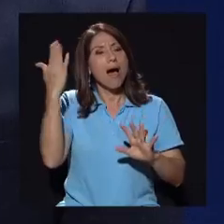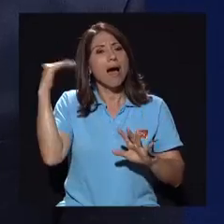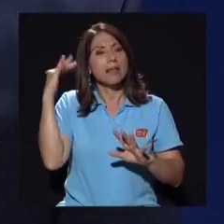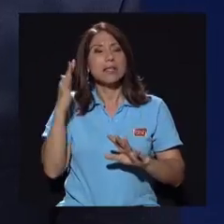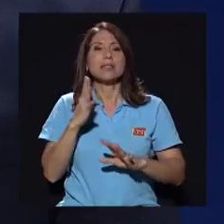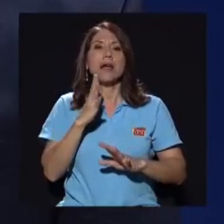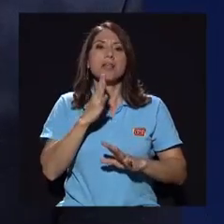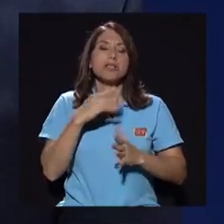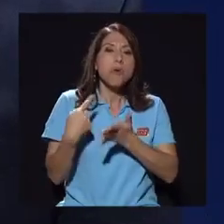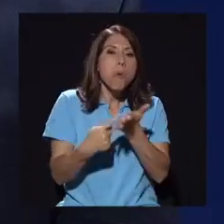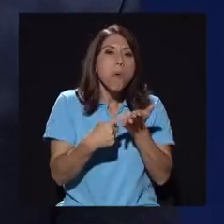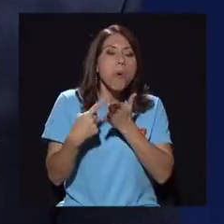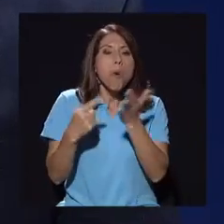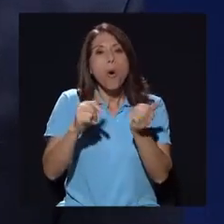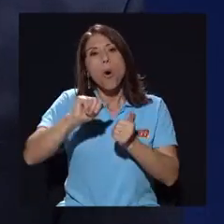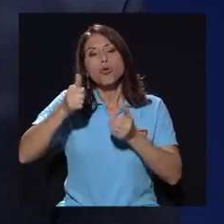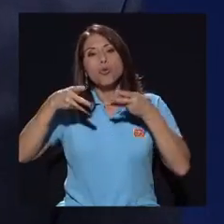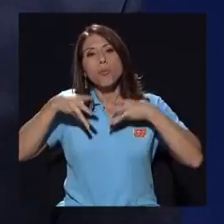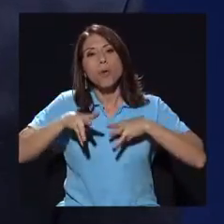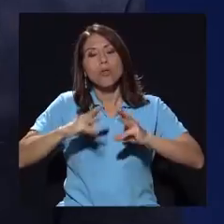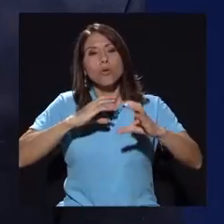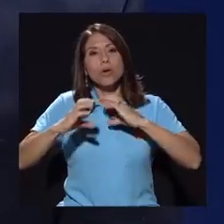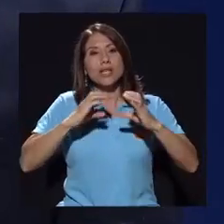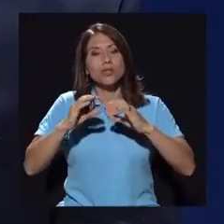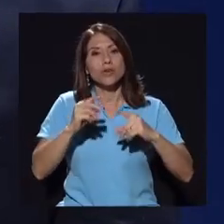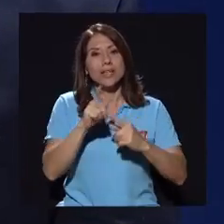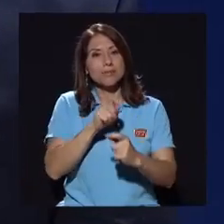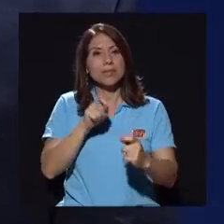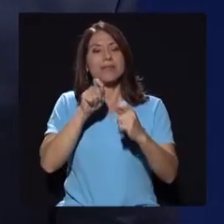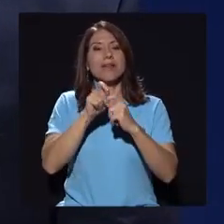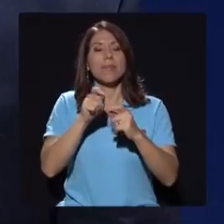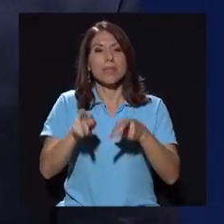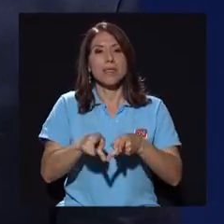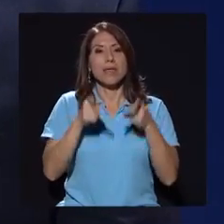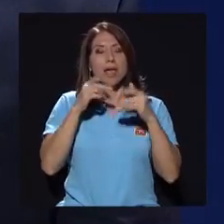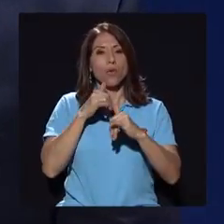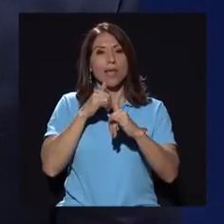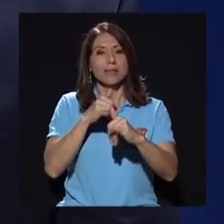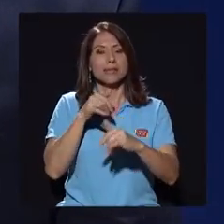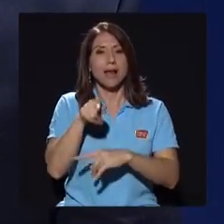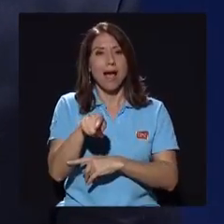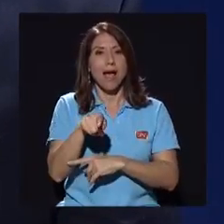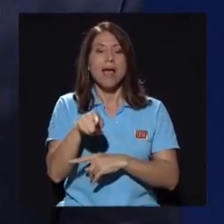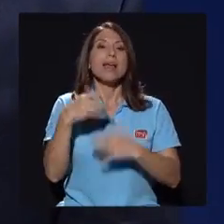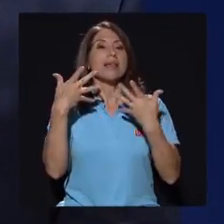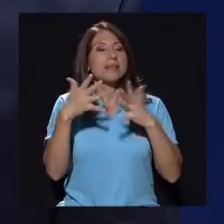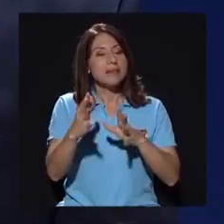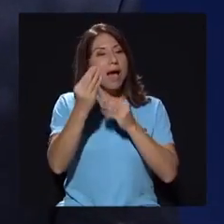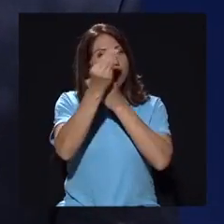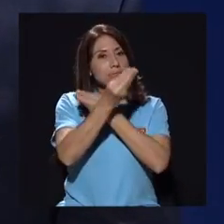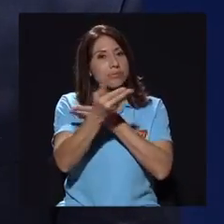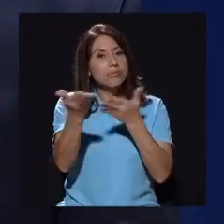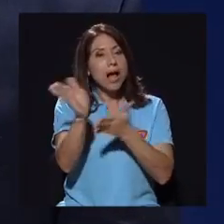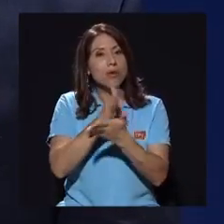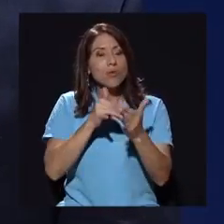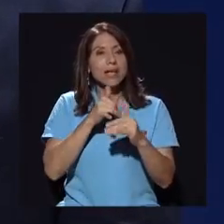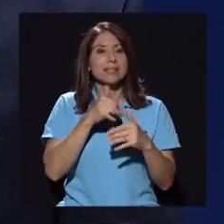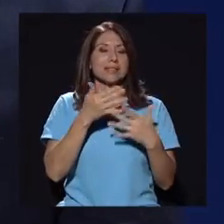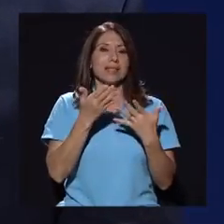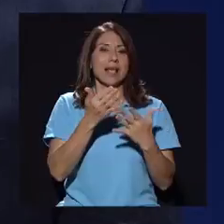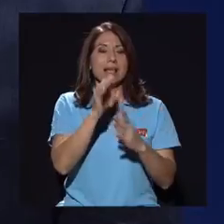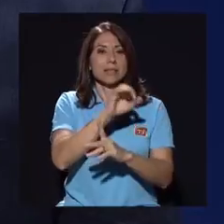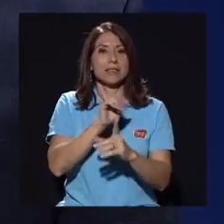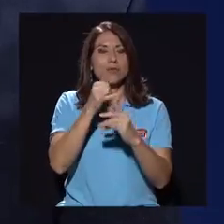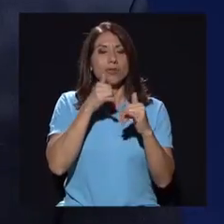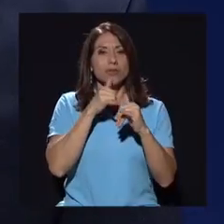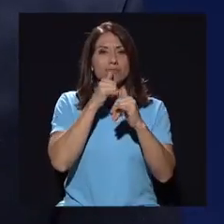tocados por otro medio de comunicación, específicamente por el diario Extra, que había dado a conocer algunas denuncias. Sin embargo,